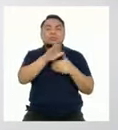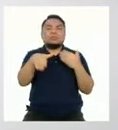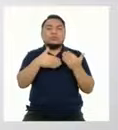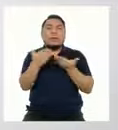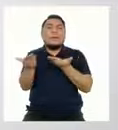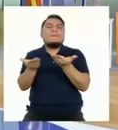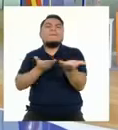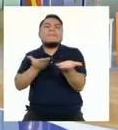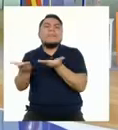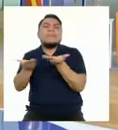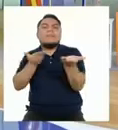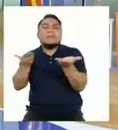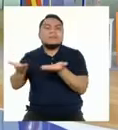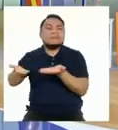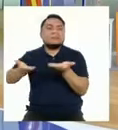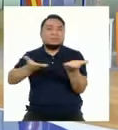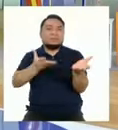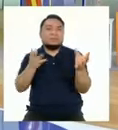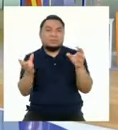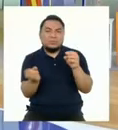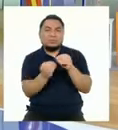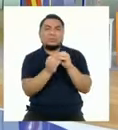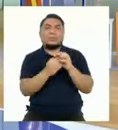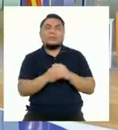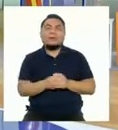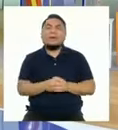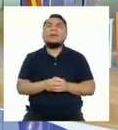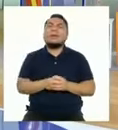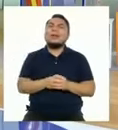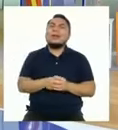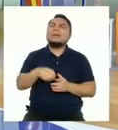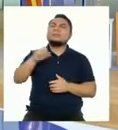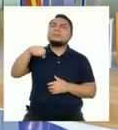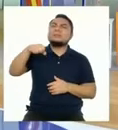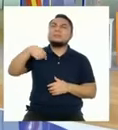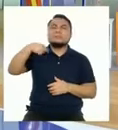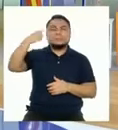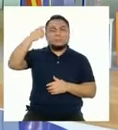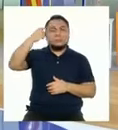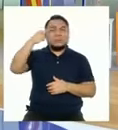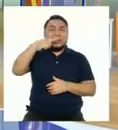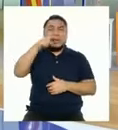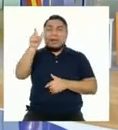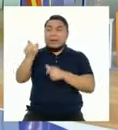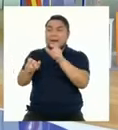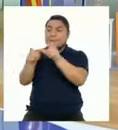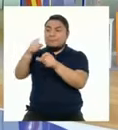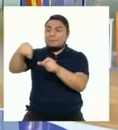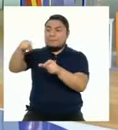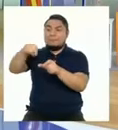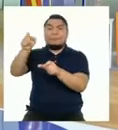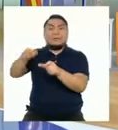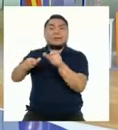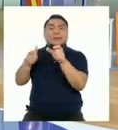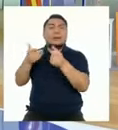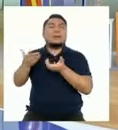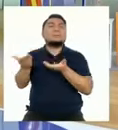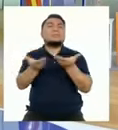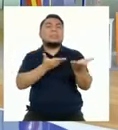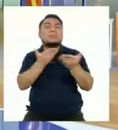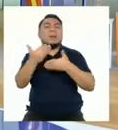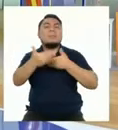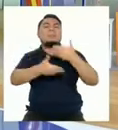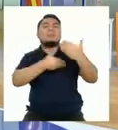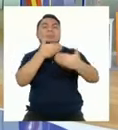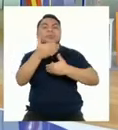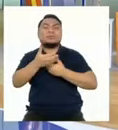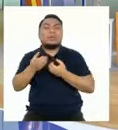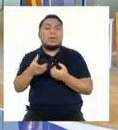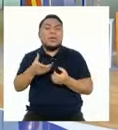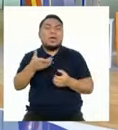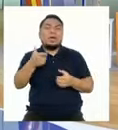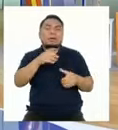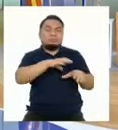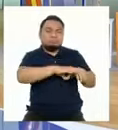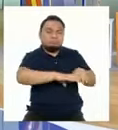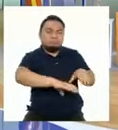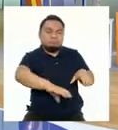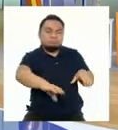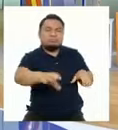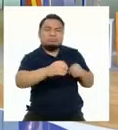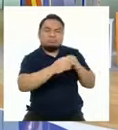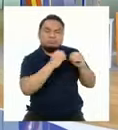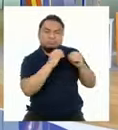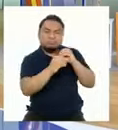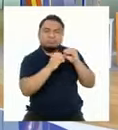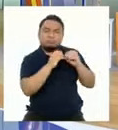bienes y servicios. Ajá. Se me ocurre que se necesitan personas que den servicios para el proceso de alcantarillado,